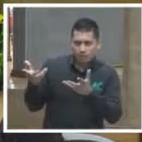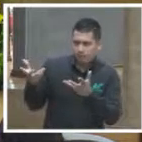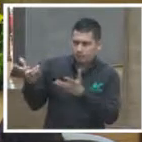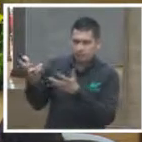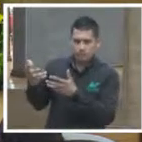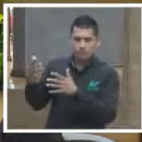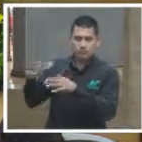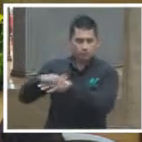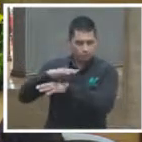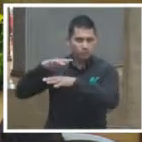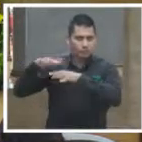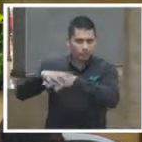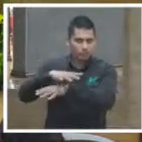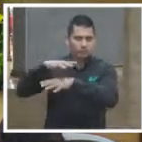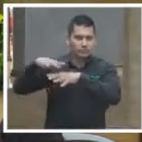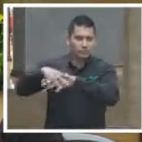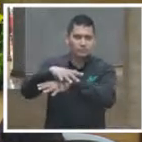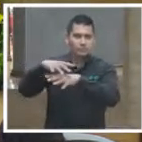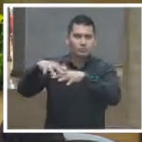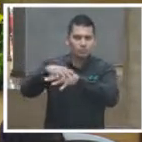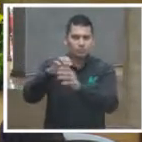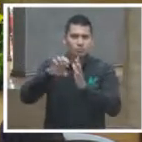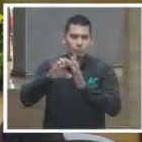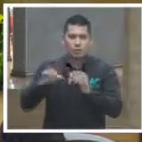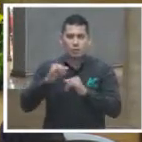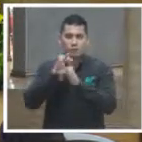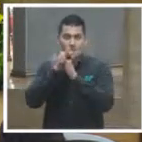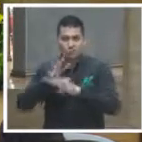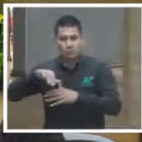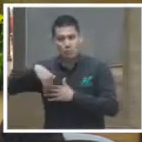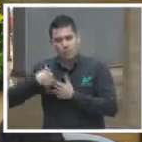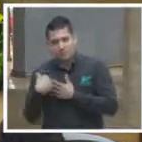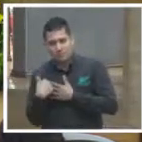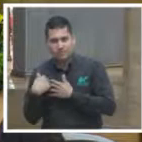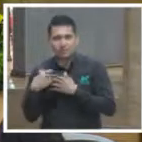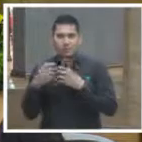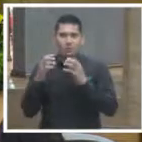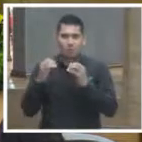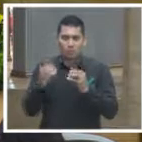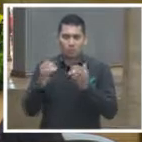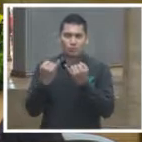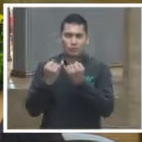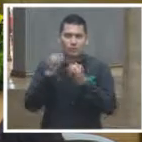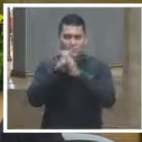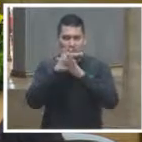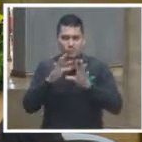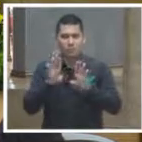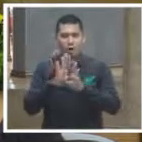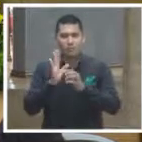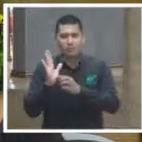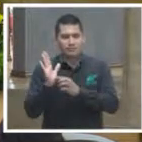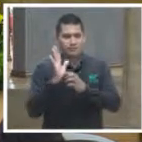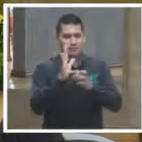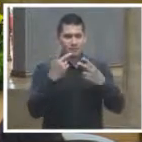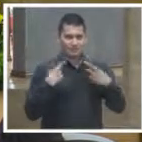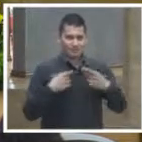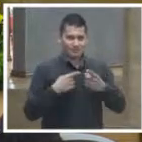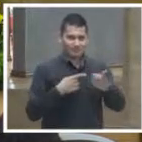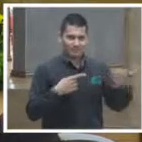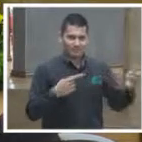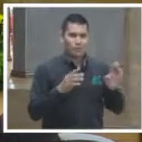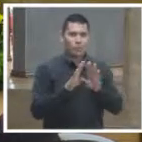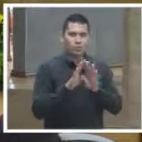generación almacenamiento de datos y en la forma en que se presentan los datos a la ciudadanía